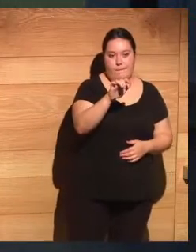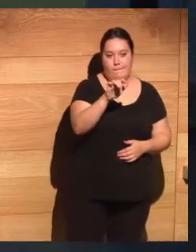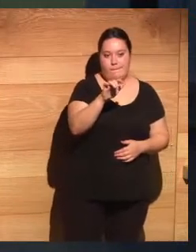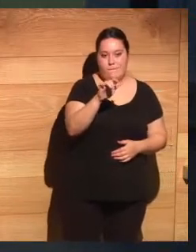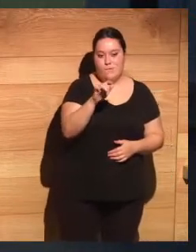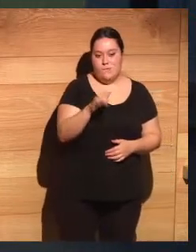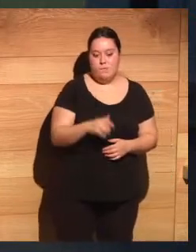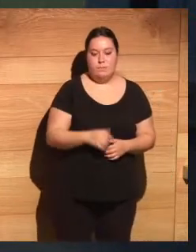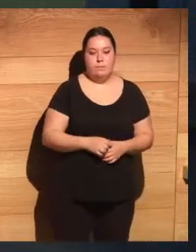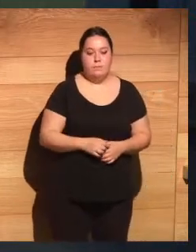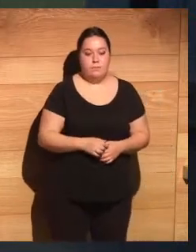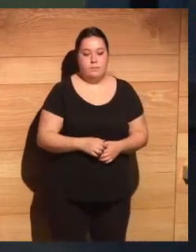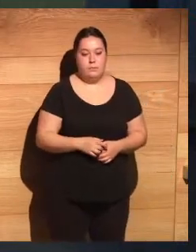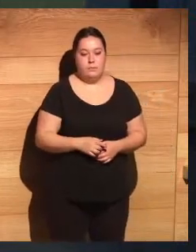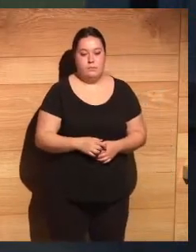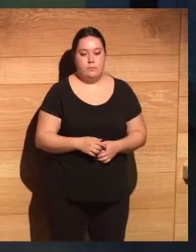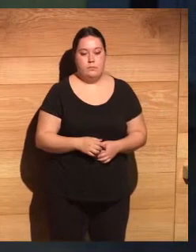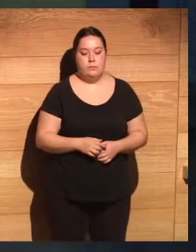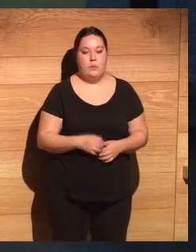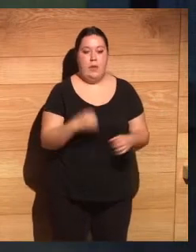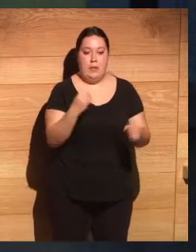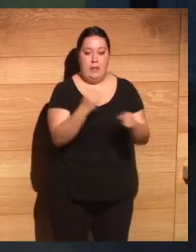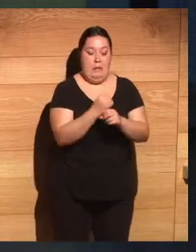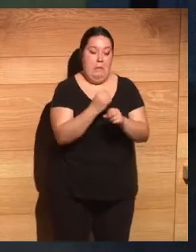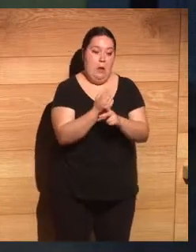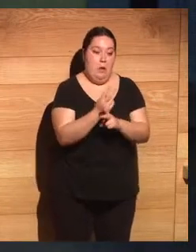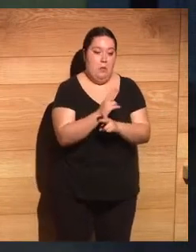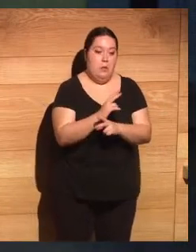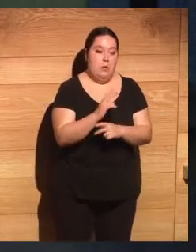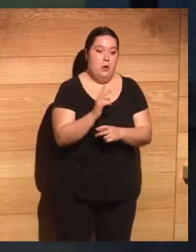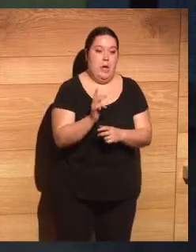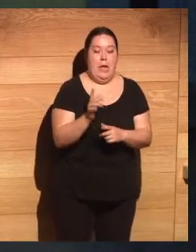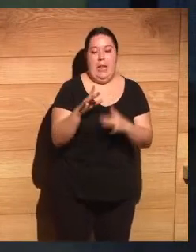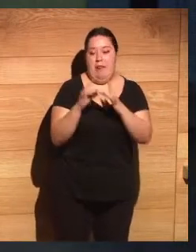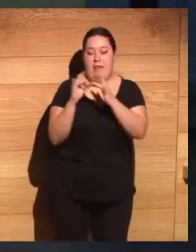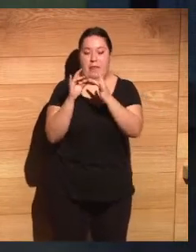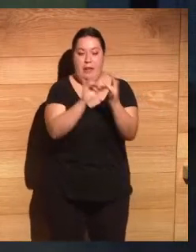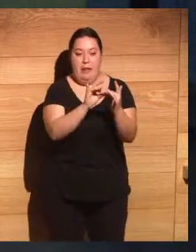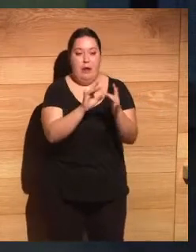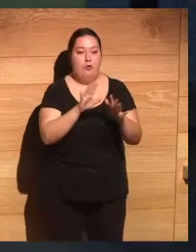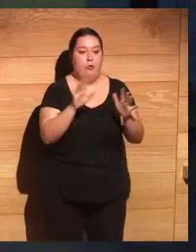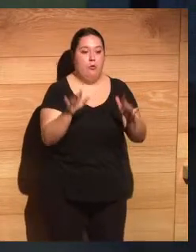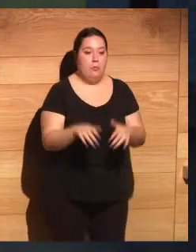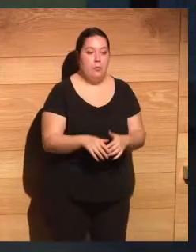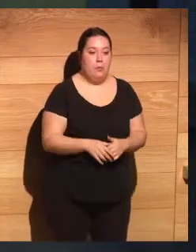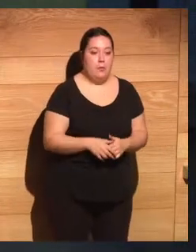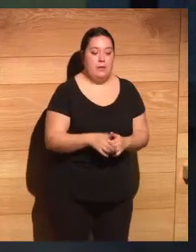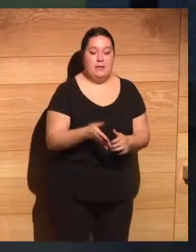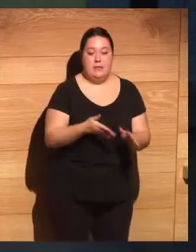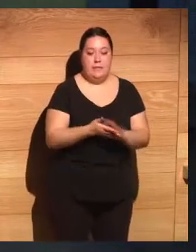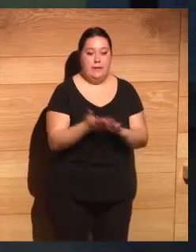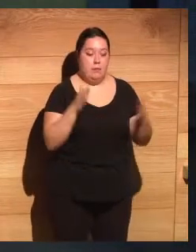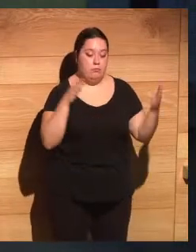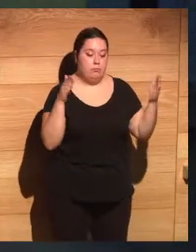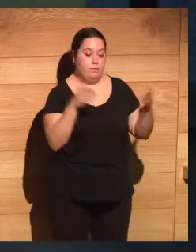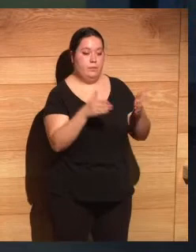Teletrabajo, modelo organizacional nuevo, nuevo liderazgo, inmediatamente el foco tiene que ir, como no puede ser de otra forma, a las